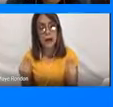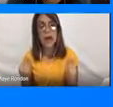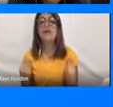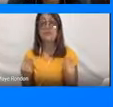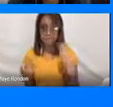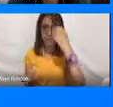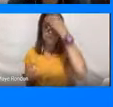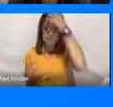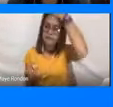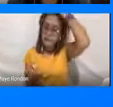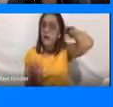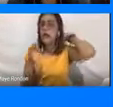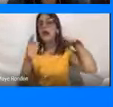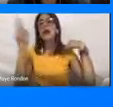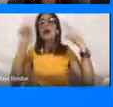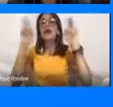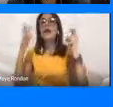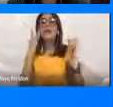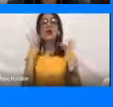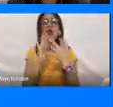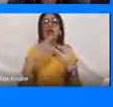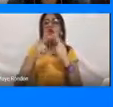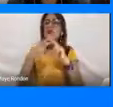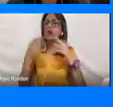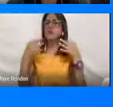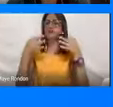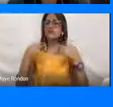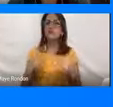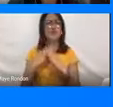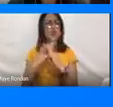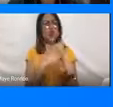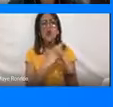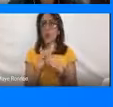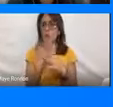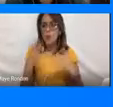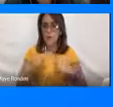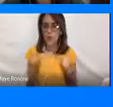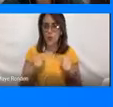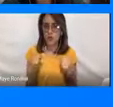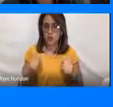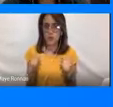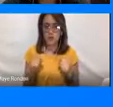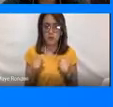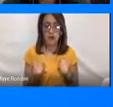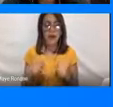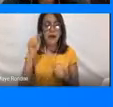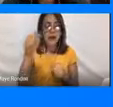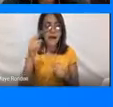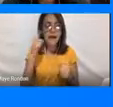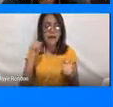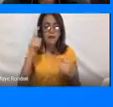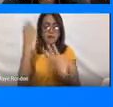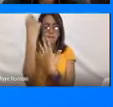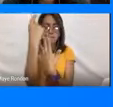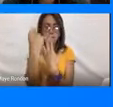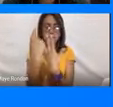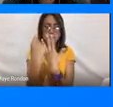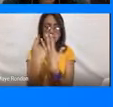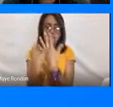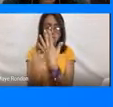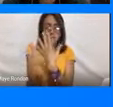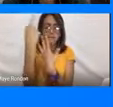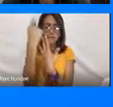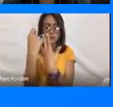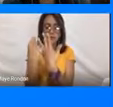un ejemplo que es el tema de percepción de seguridad turística en Bogotá. Esta es una encuesta que se realizó